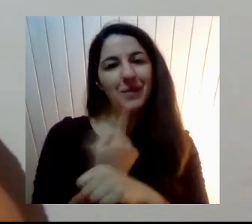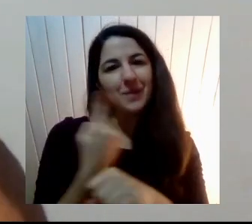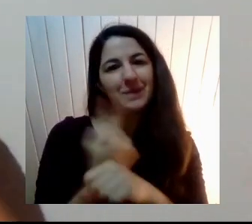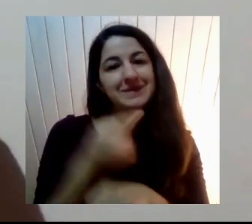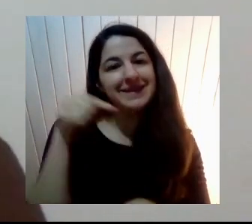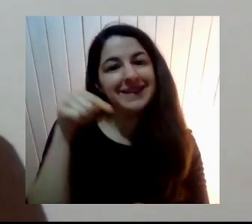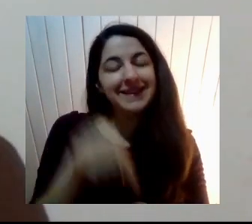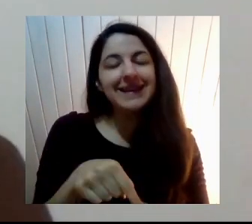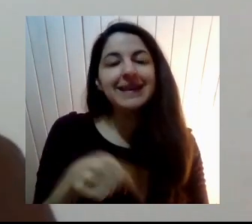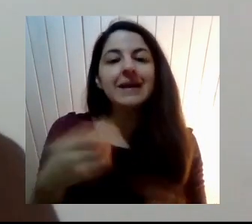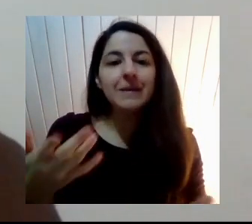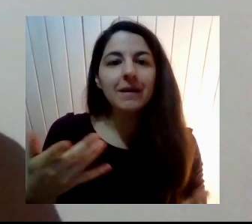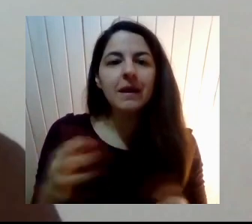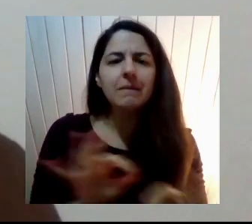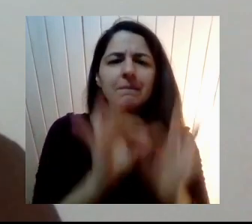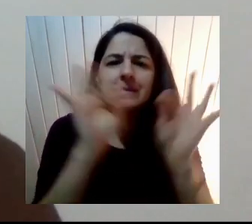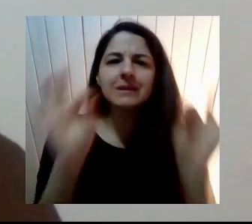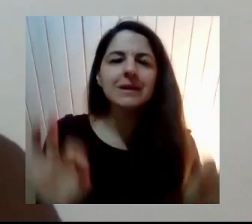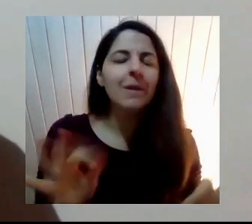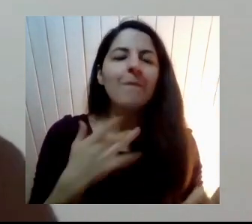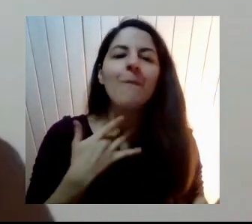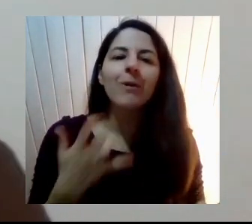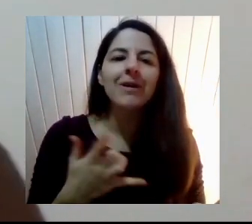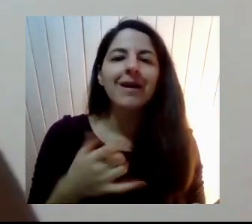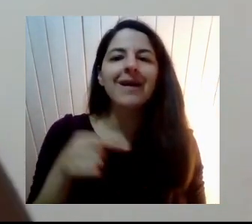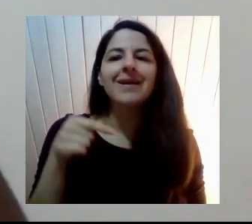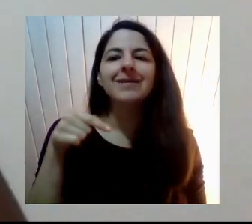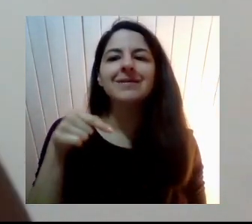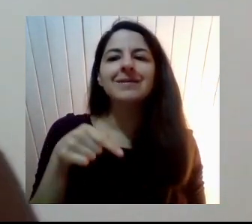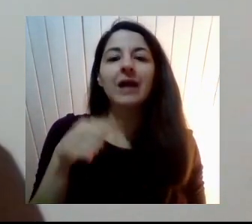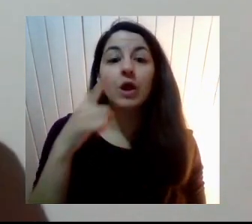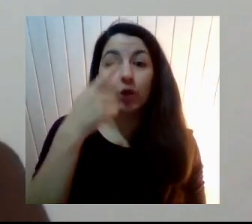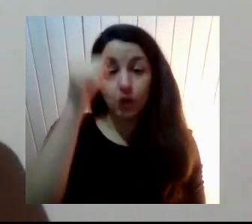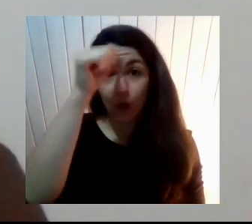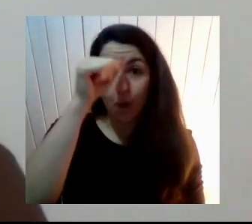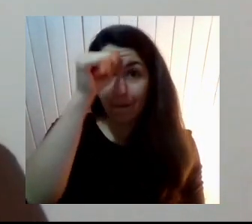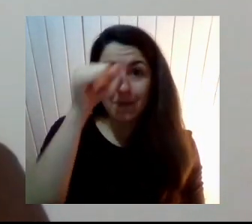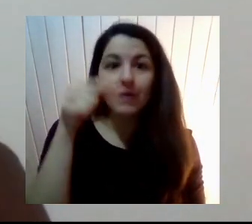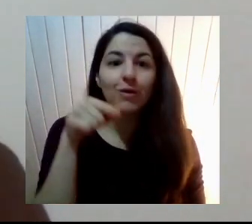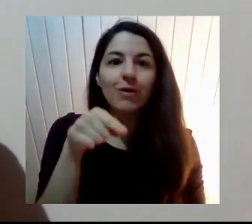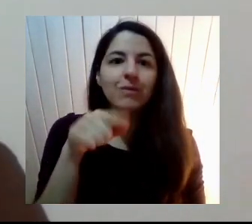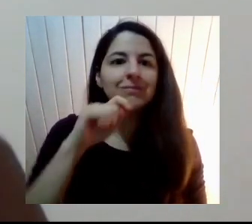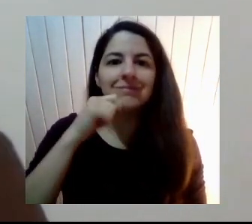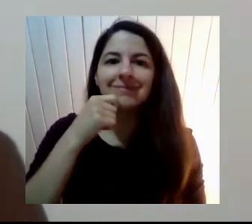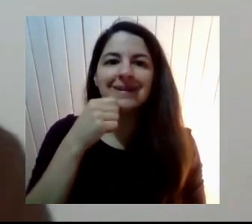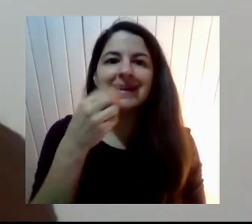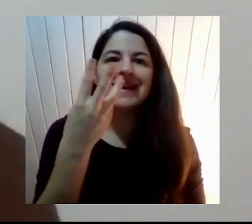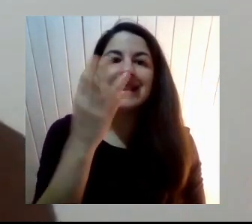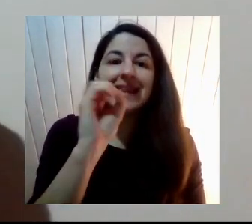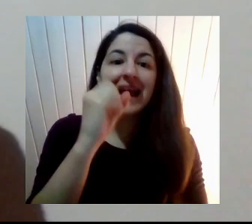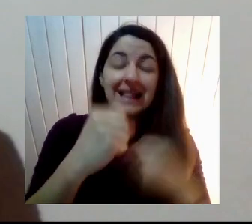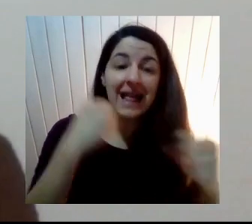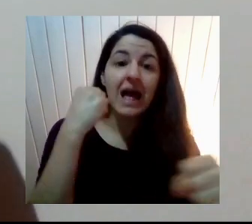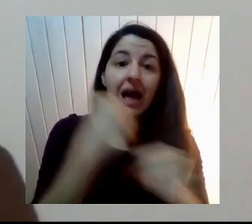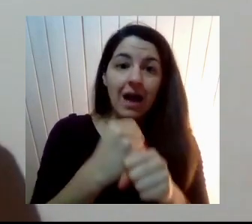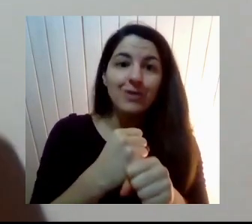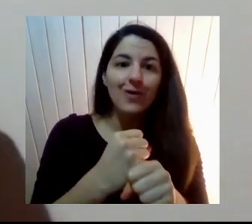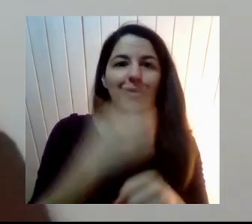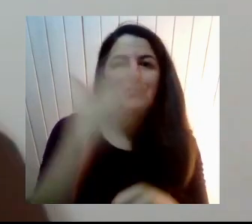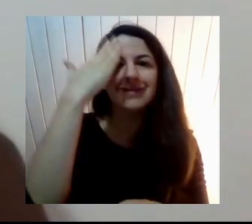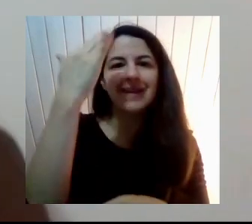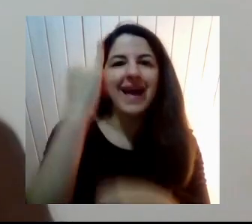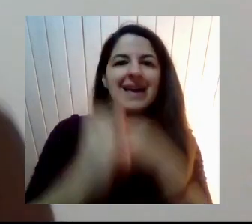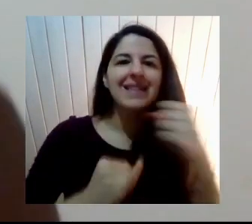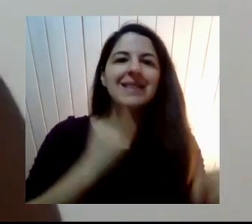porque está en el marco De algo que ocurre el domingo Que son los 30 años De la declaración del Día Internacional de la Educación No